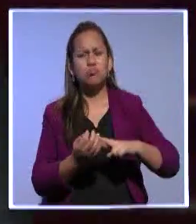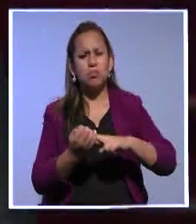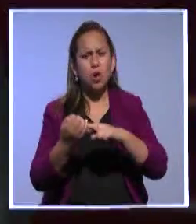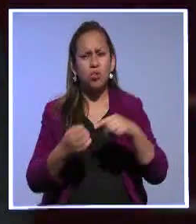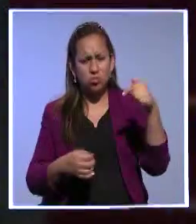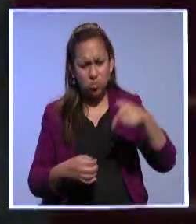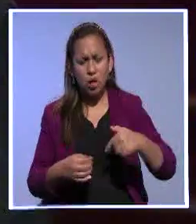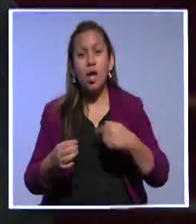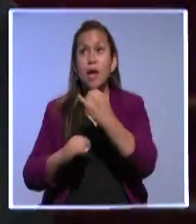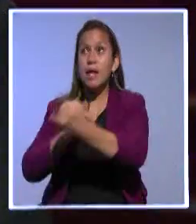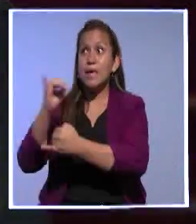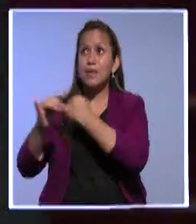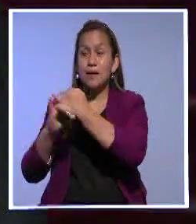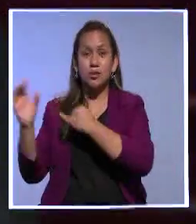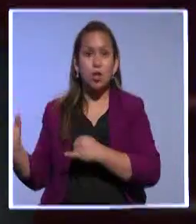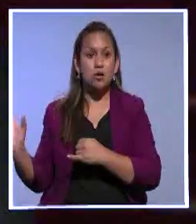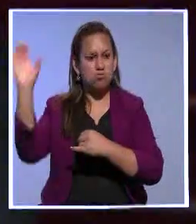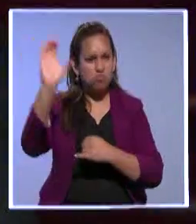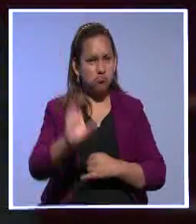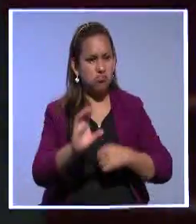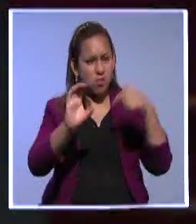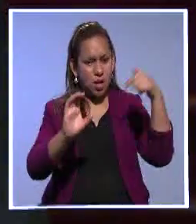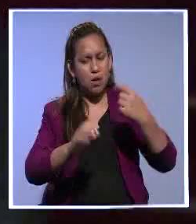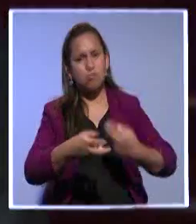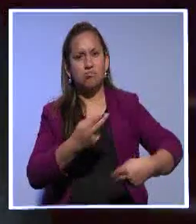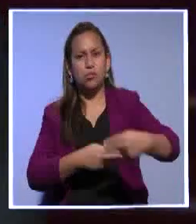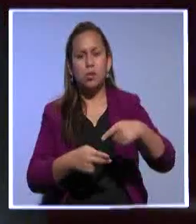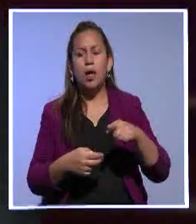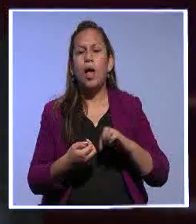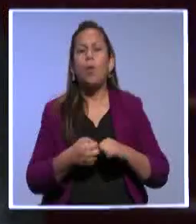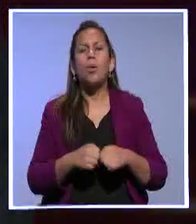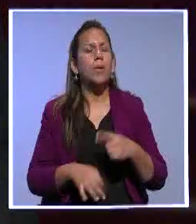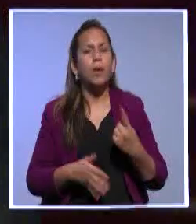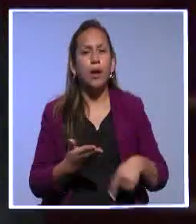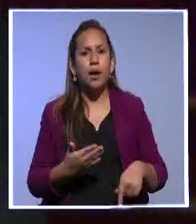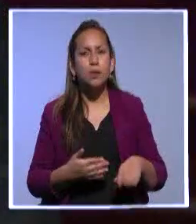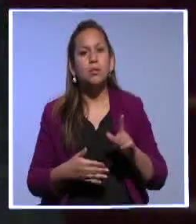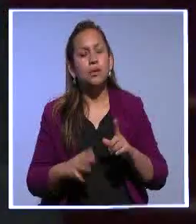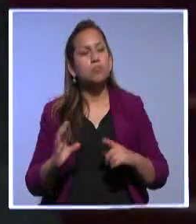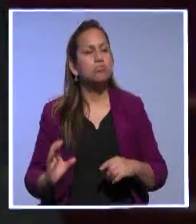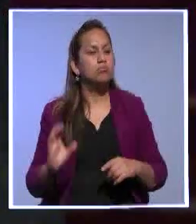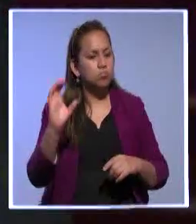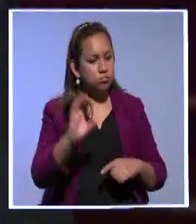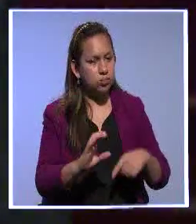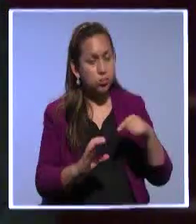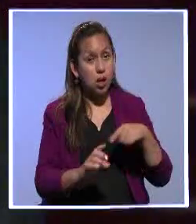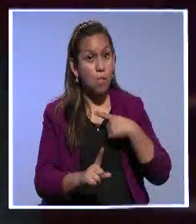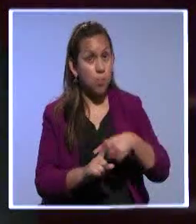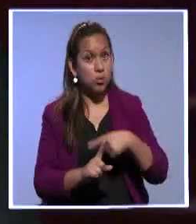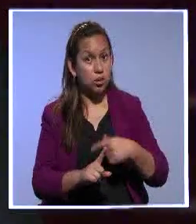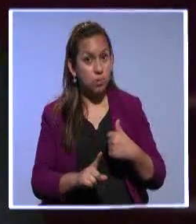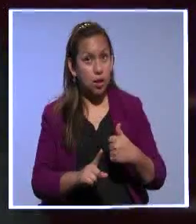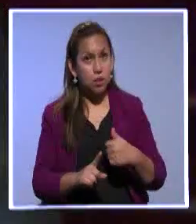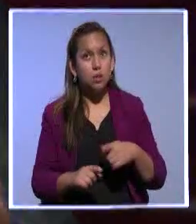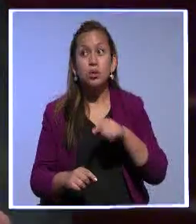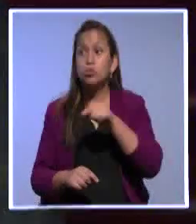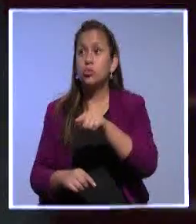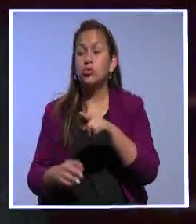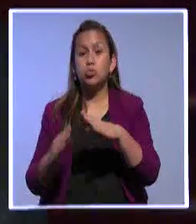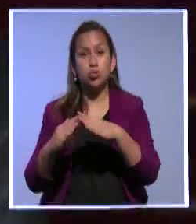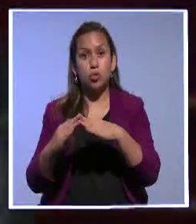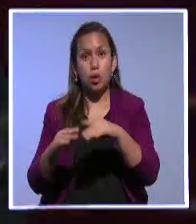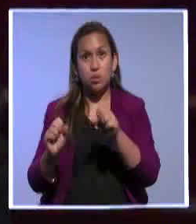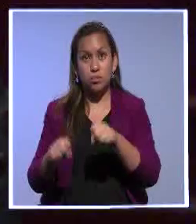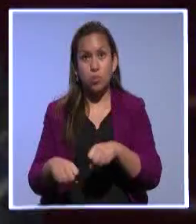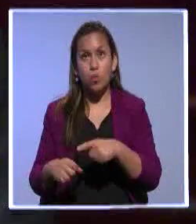aquí. Ahora, ¿cuál es el problema? Es que no toda inversión directa, toda inversión es buena. Yo le pregunto si usted en su casa permitiría o